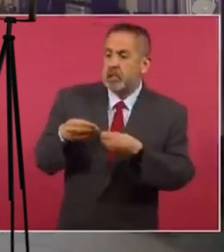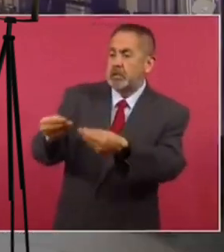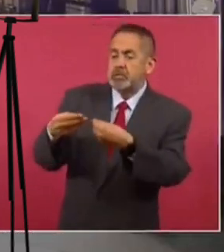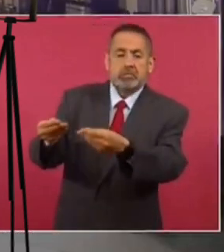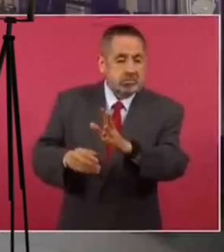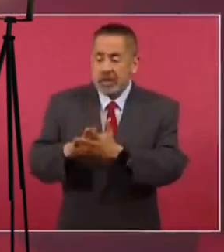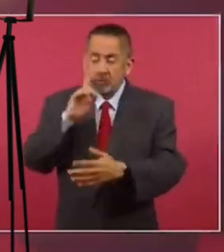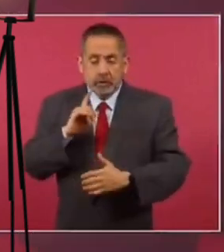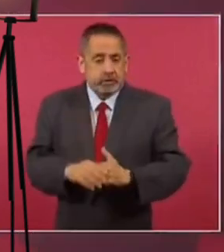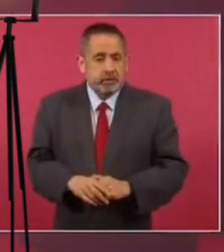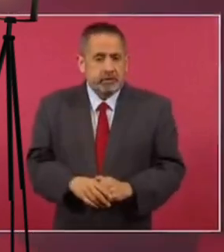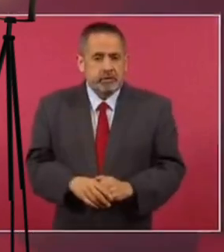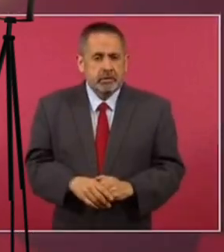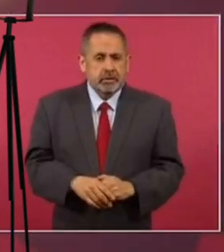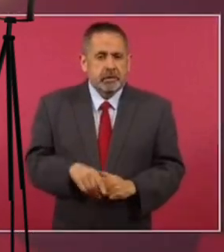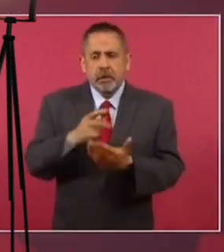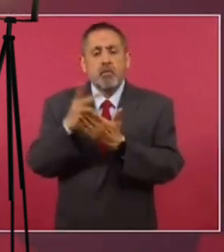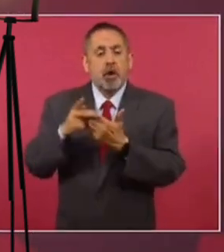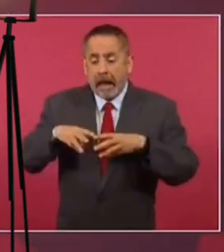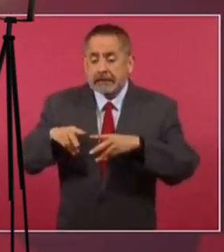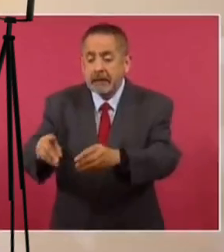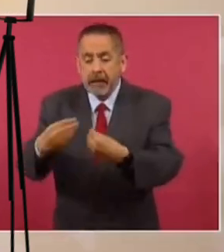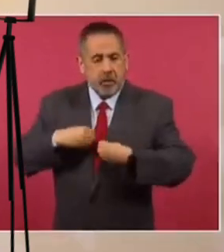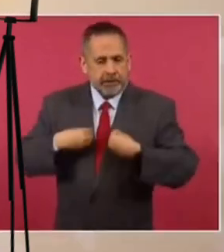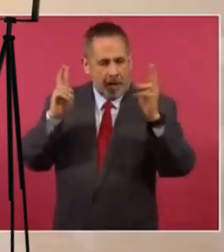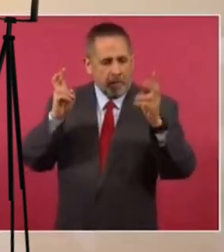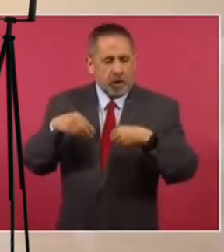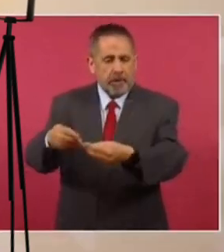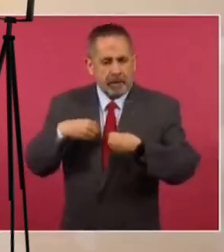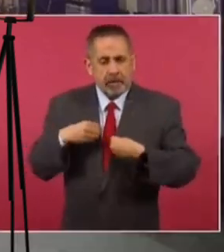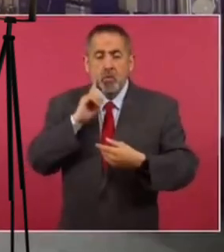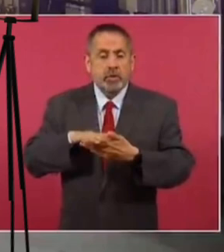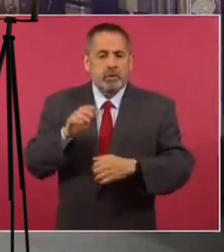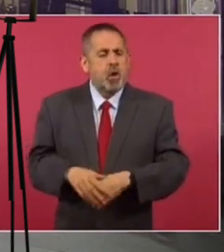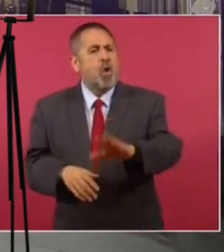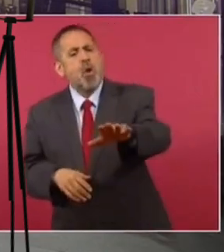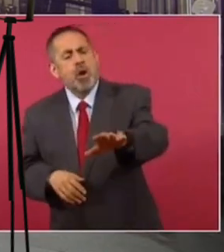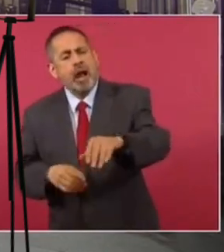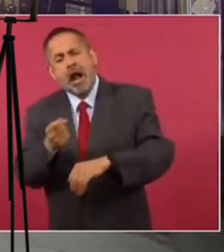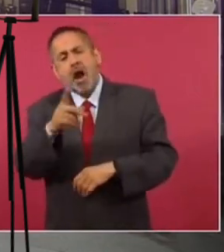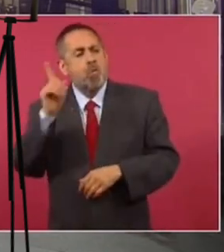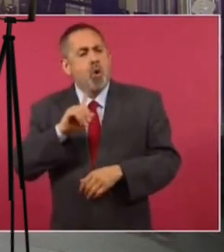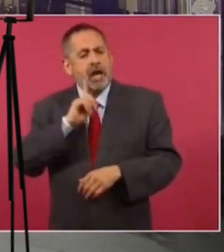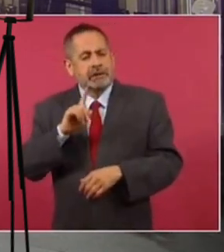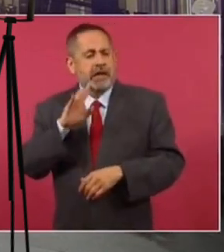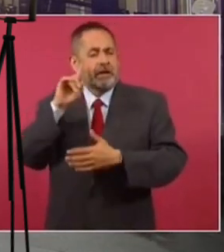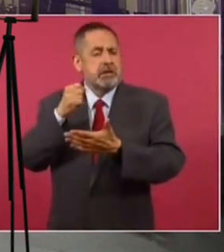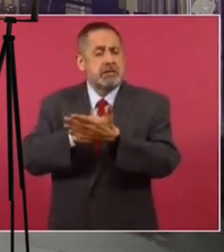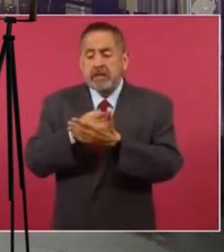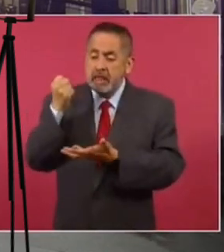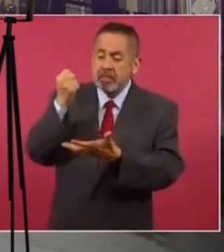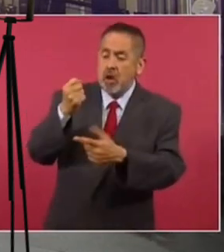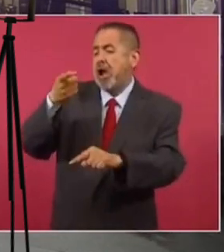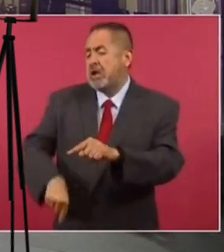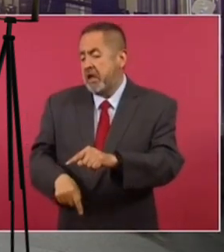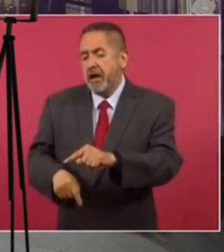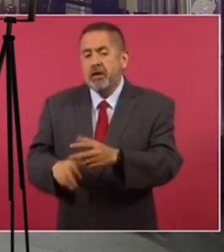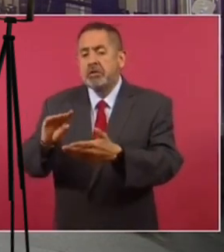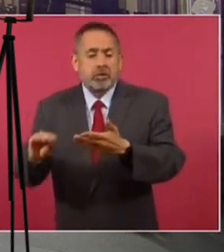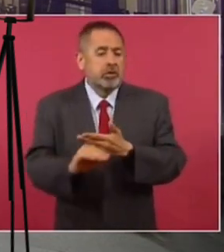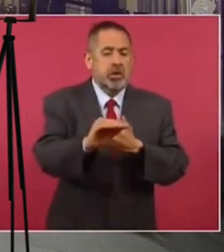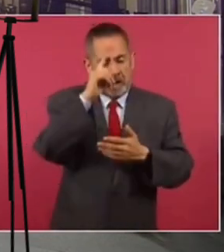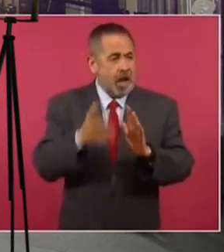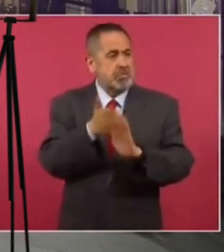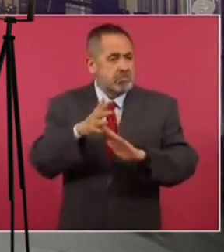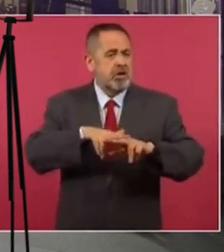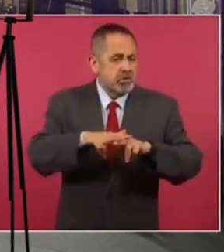hasta en el programa Sembrando Vida. Ya que menciona eso, hay feministas que señalan que se han quitado recursos para las mujeres para destinarlos a las mega